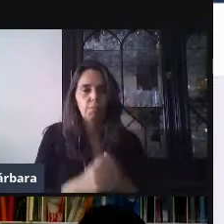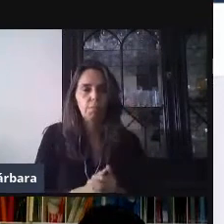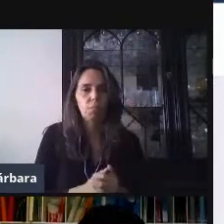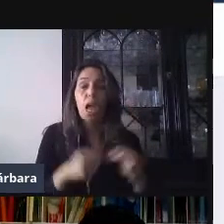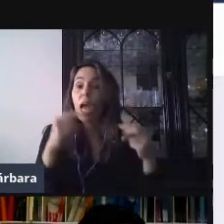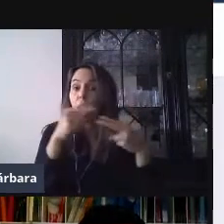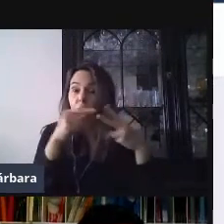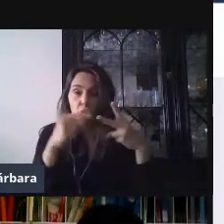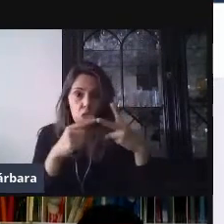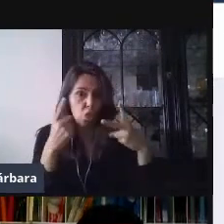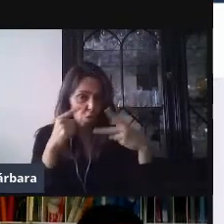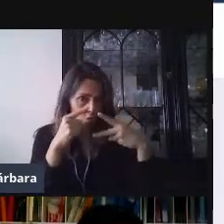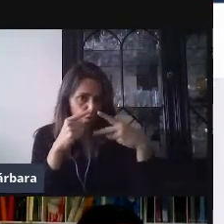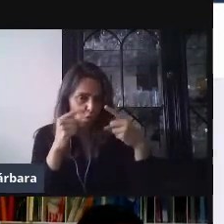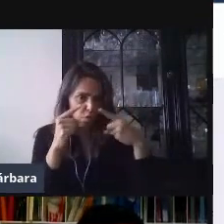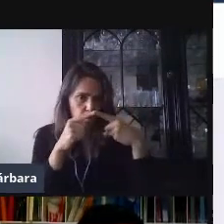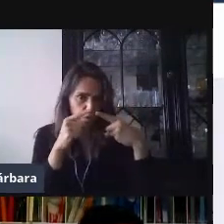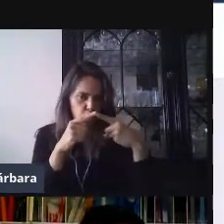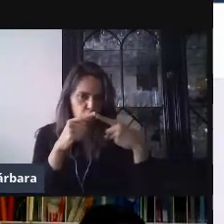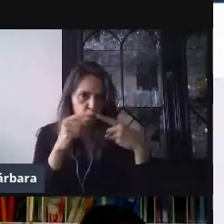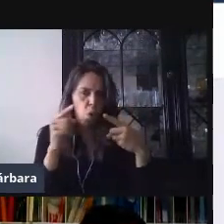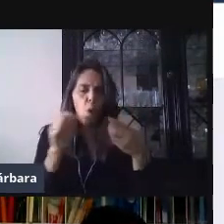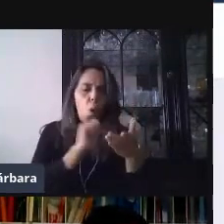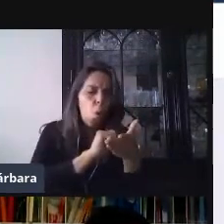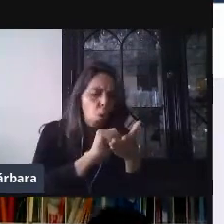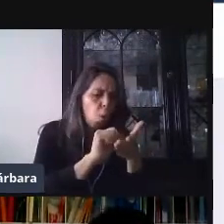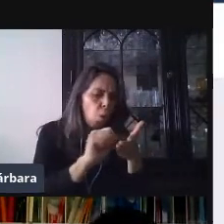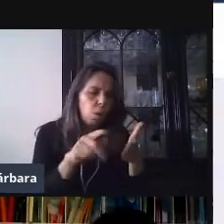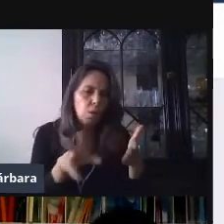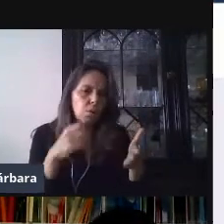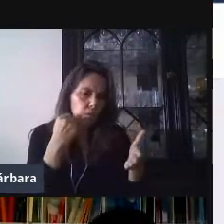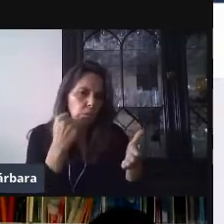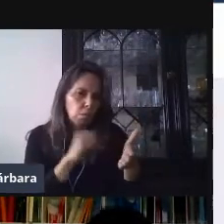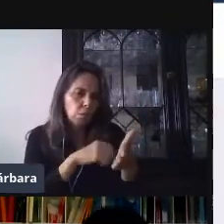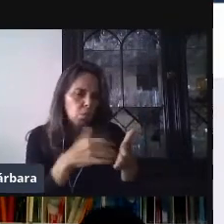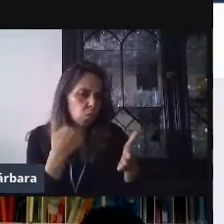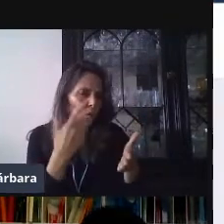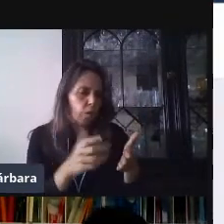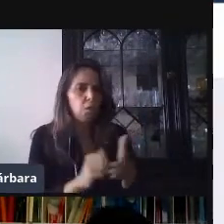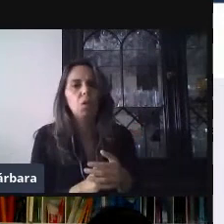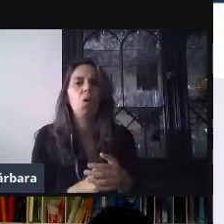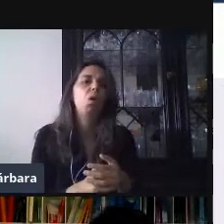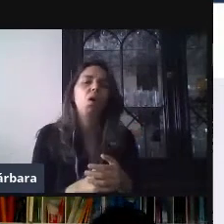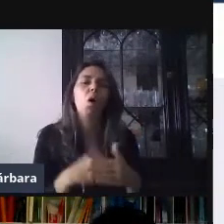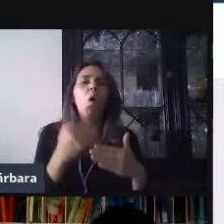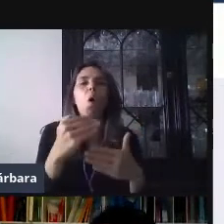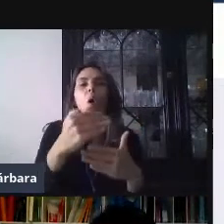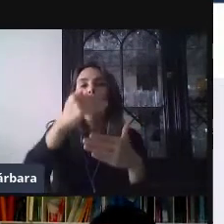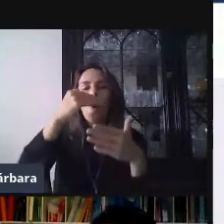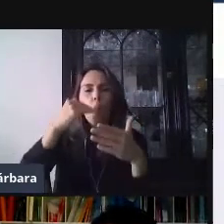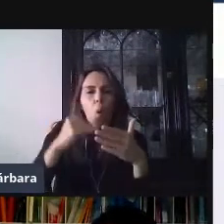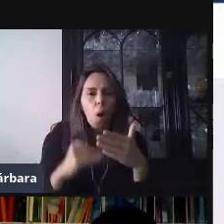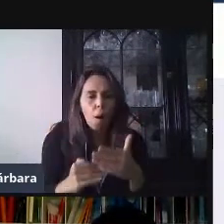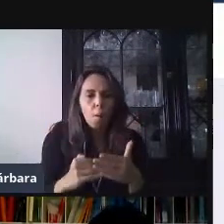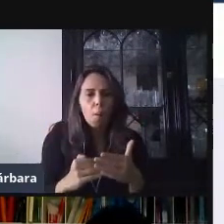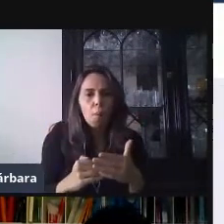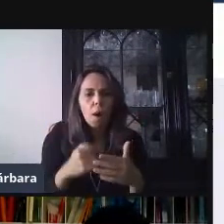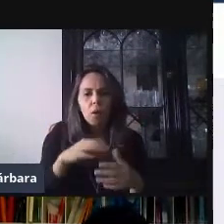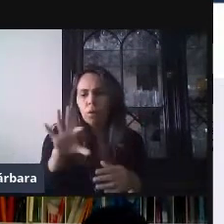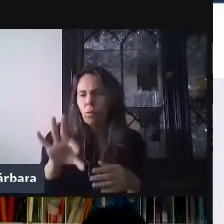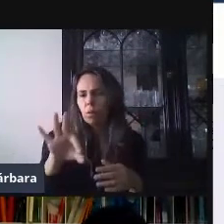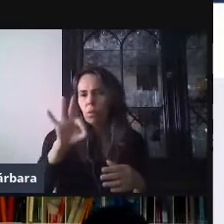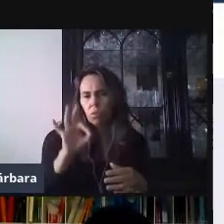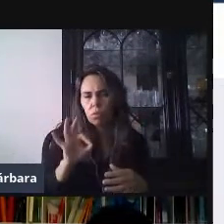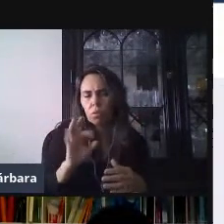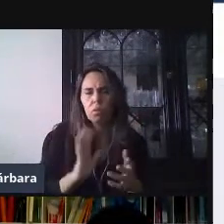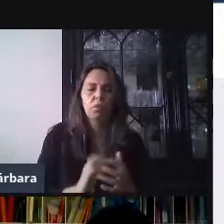agregar el título. Ya está agregándolo de forma manual. Bueno, aparte central, que esto es nuestro área de trabajo, aquí podemos agregar el título de nuestro